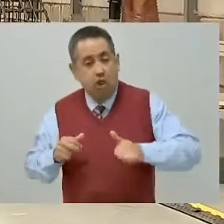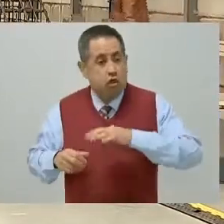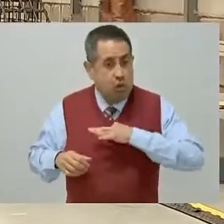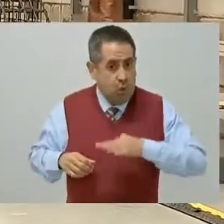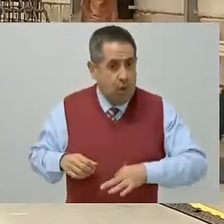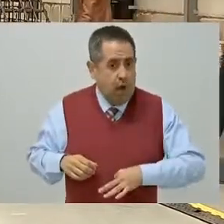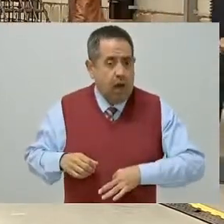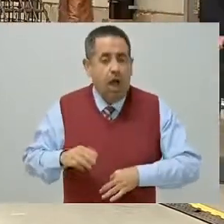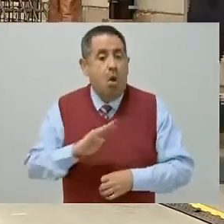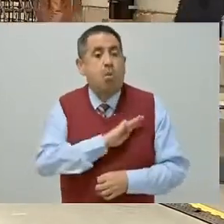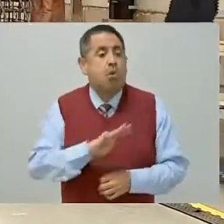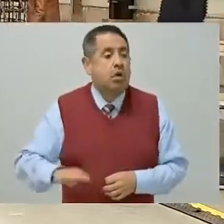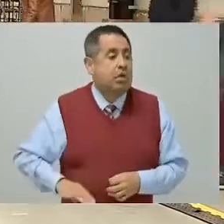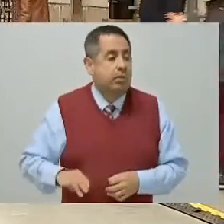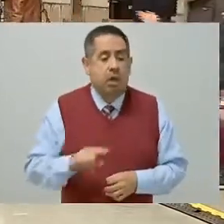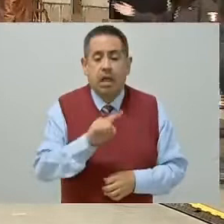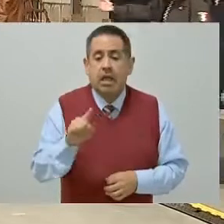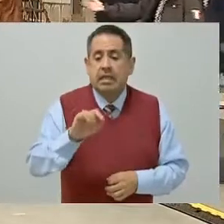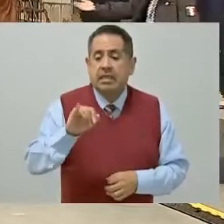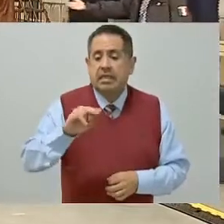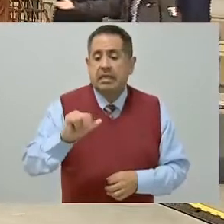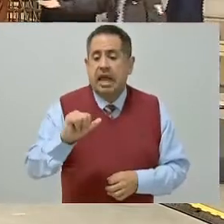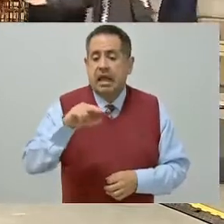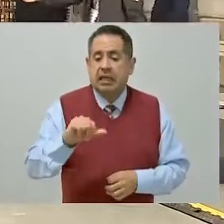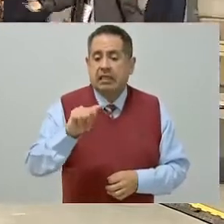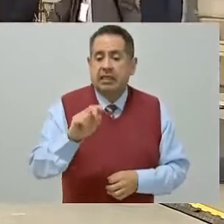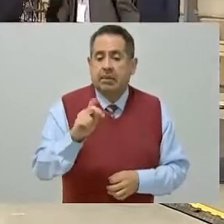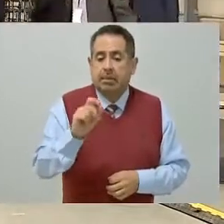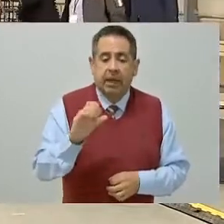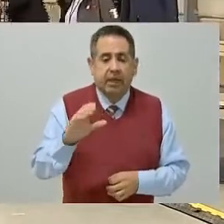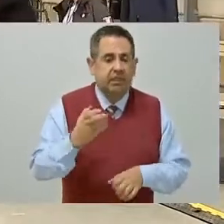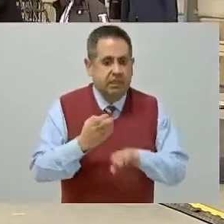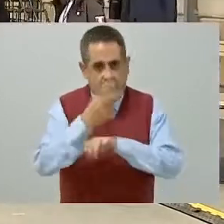en el municipio de Sinacantepec, Estado de México.